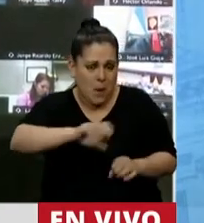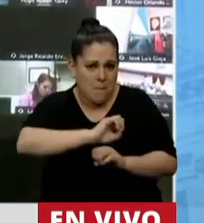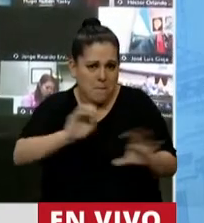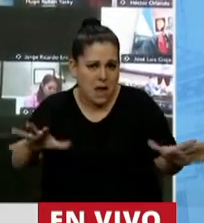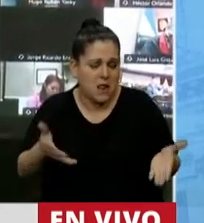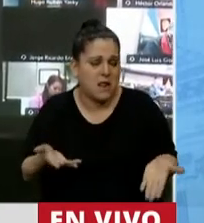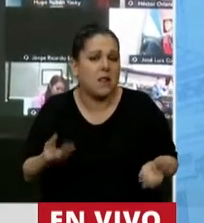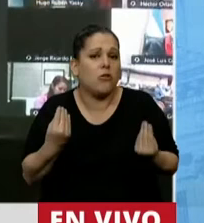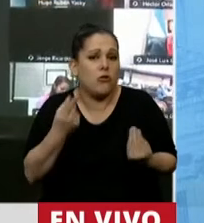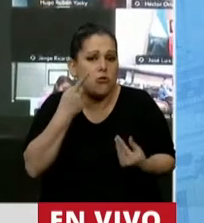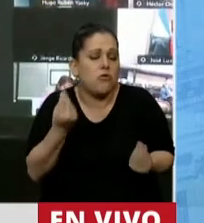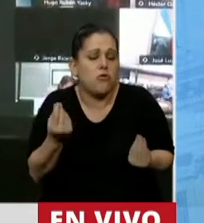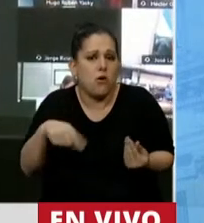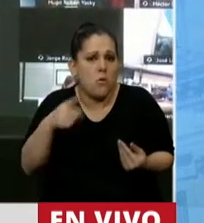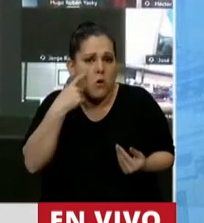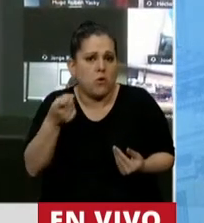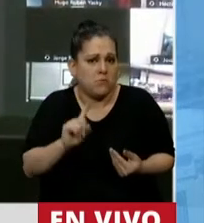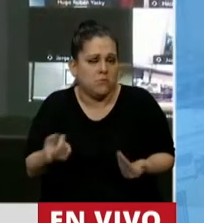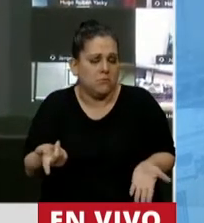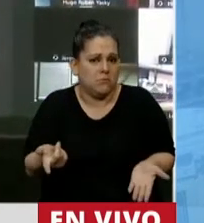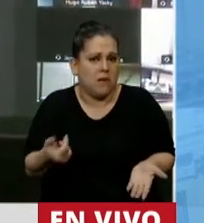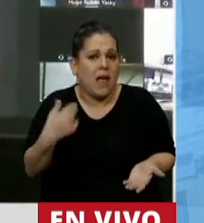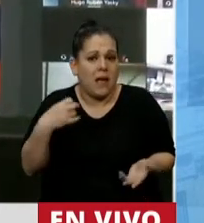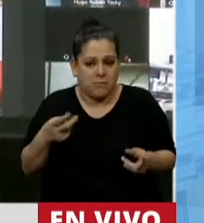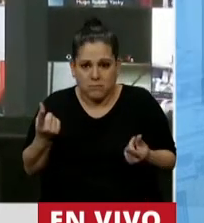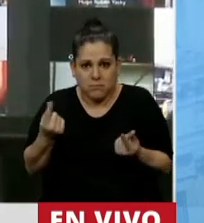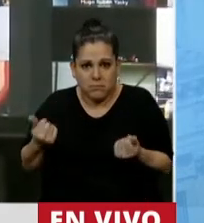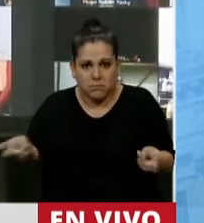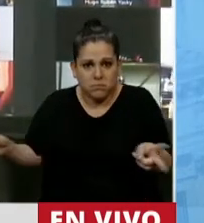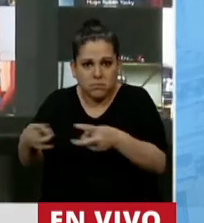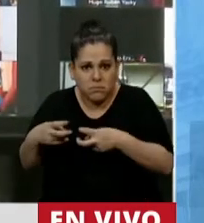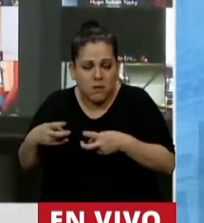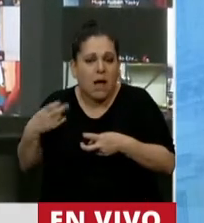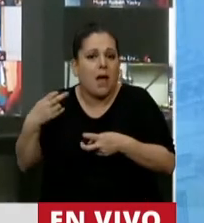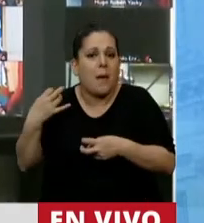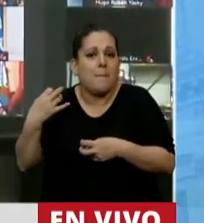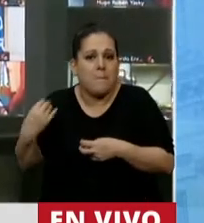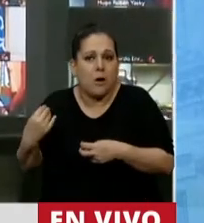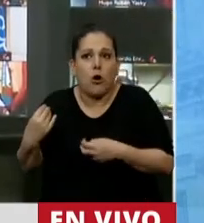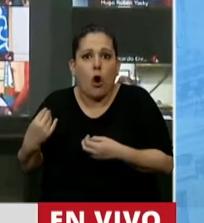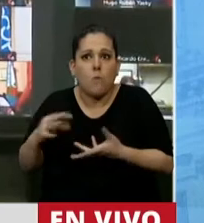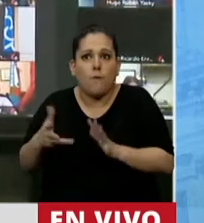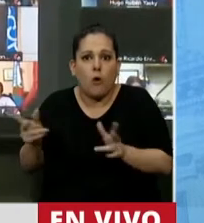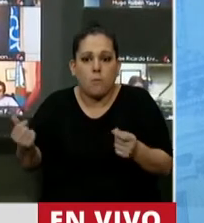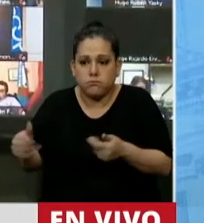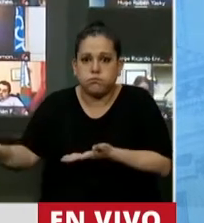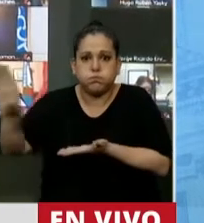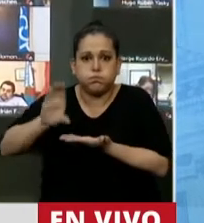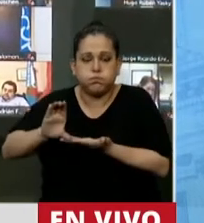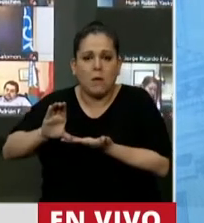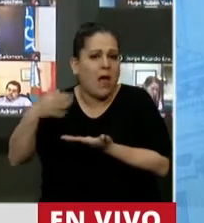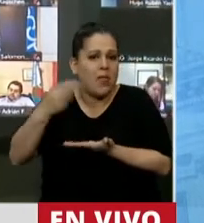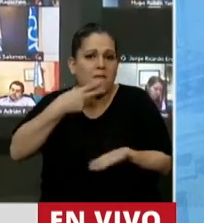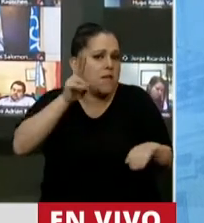Si queremos recaudar más, la manera de recaudar más es bajar impuestos, lo contrario